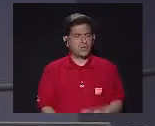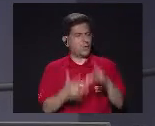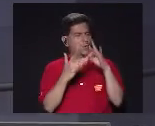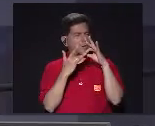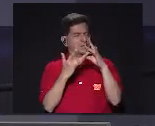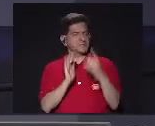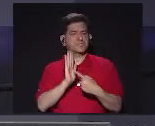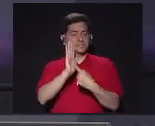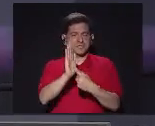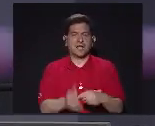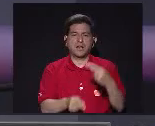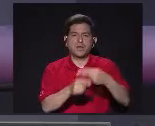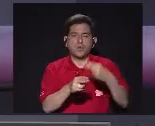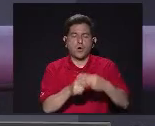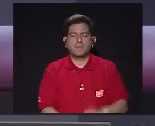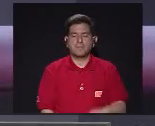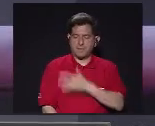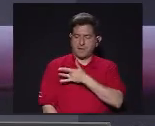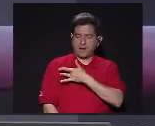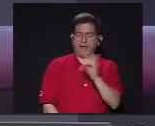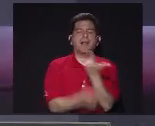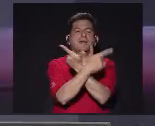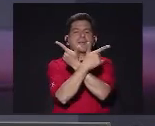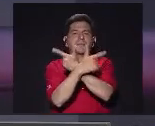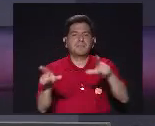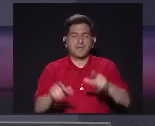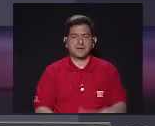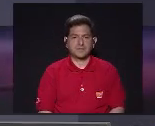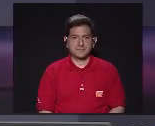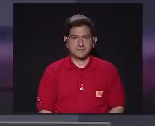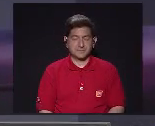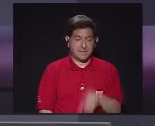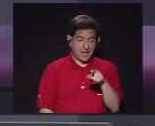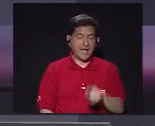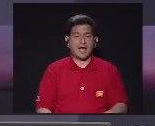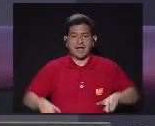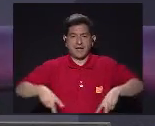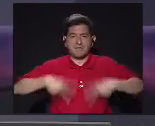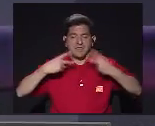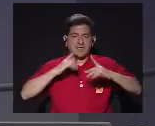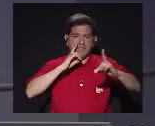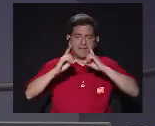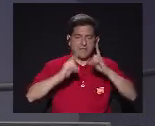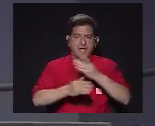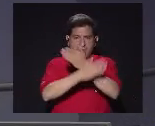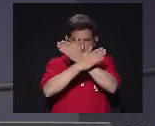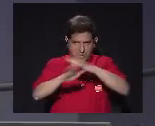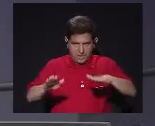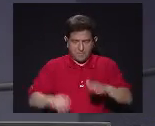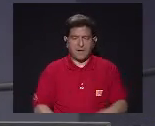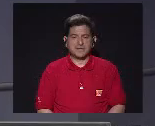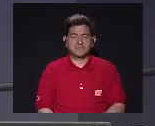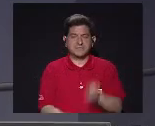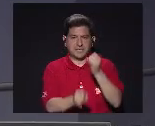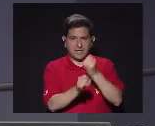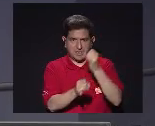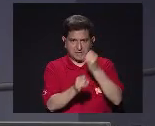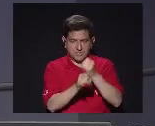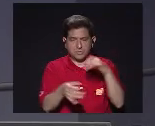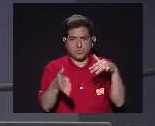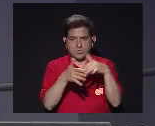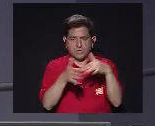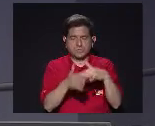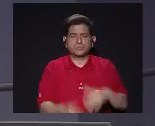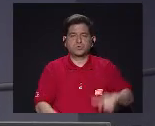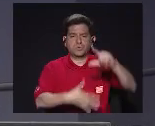muy especial Denominado Almas en vuelo Por la vida, el diálogo y la paz El cual es desarrollado Por el Instituto de